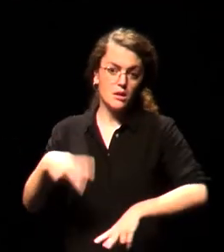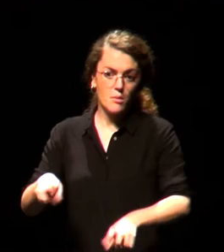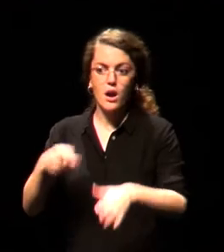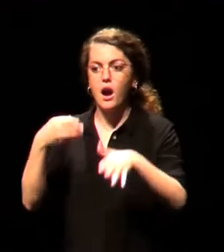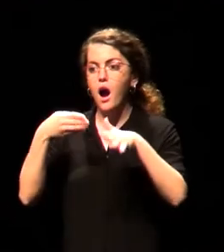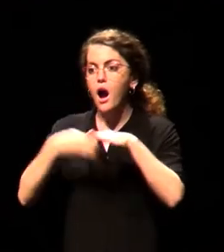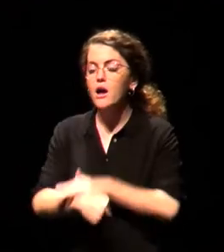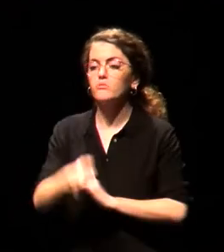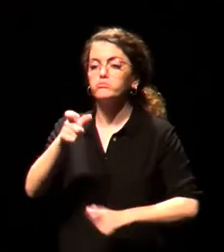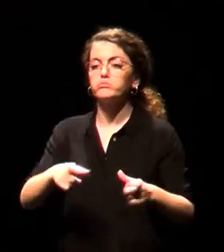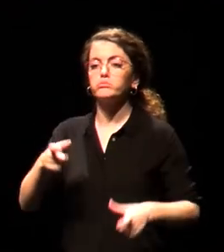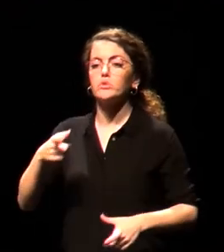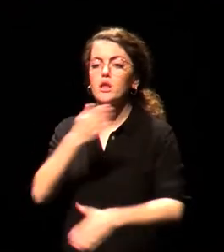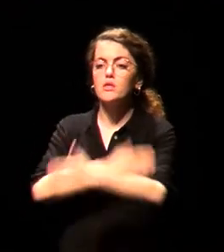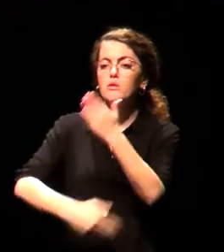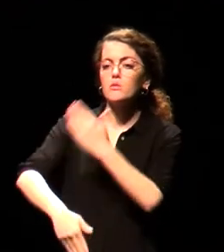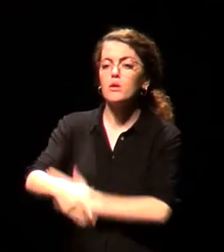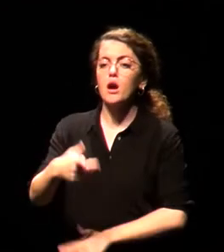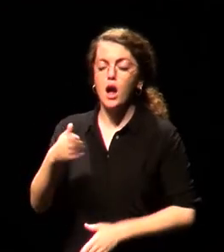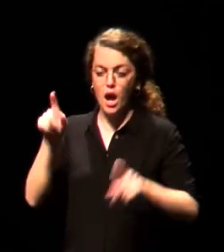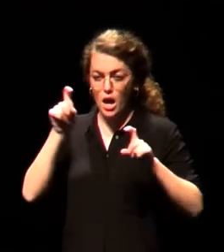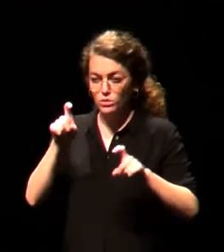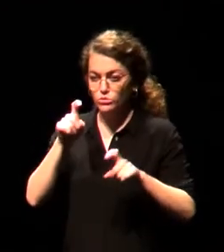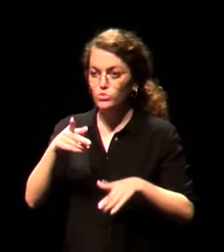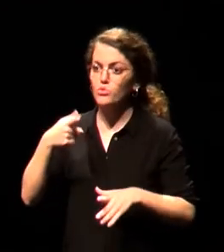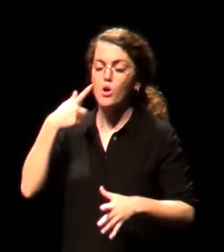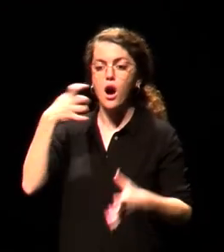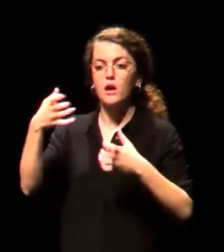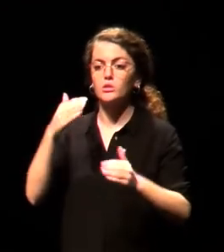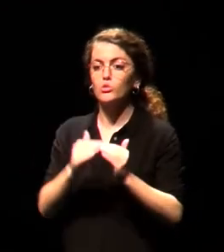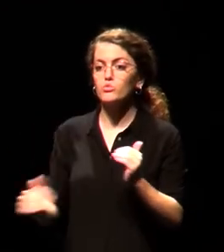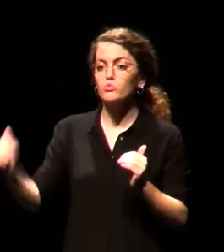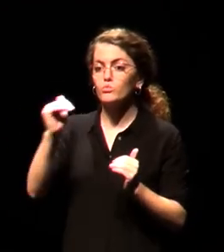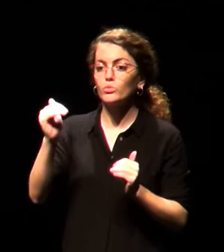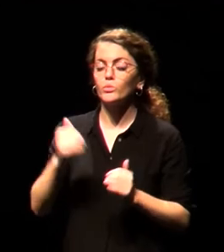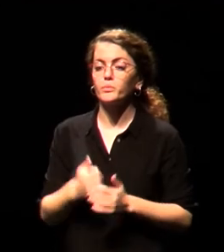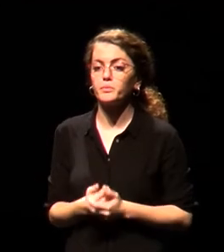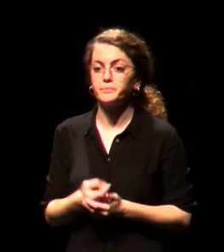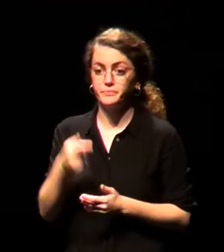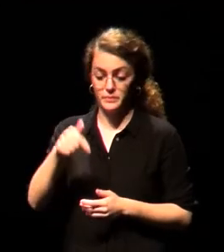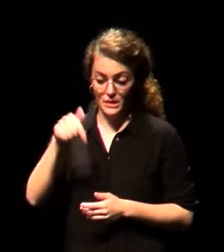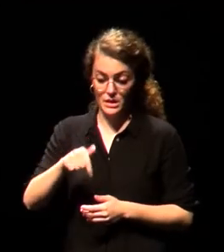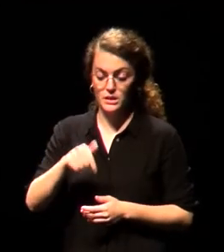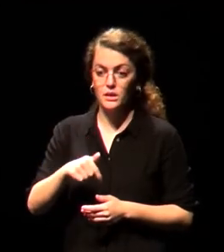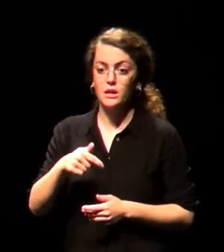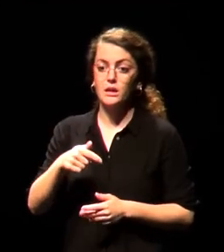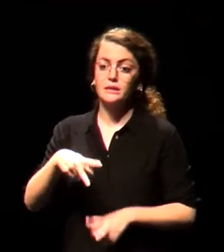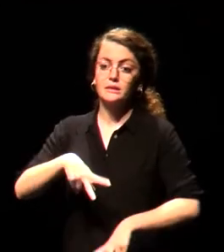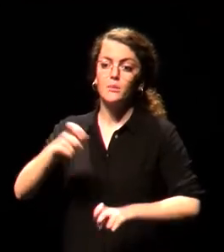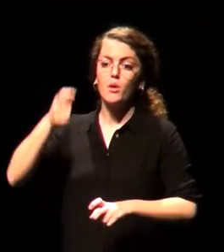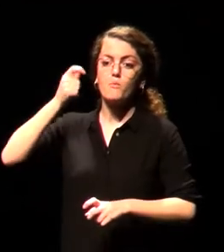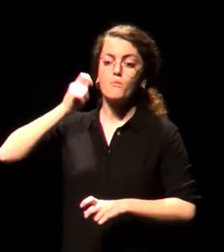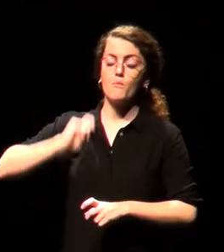estudios artísticos superiores y el que se celebrará en esta edición sobre la profesionalización de las personas con discapacidad